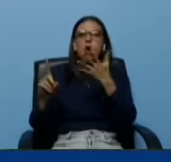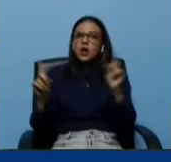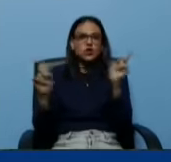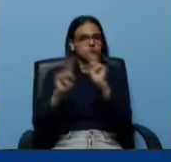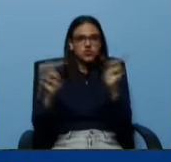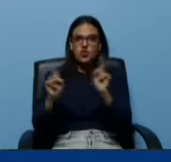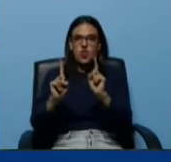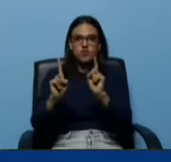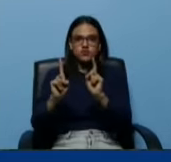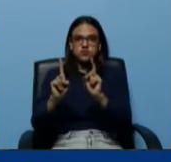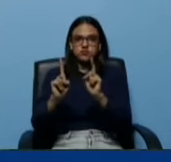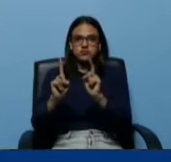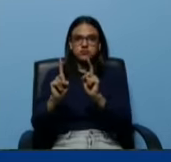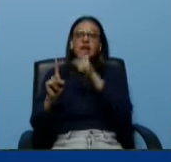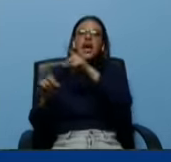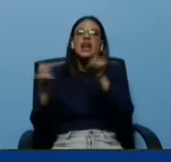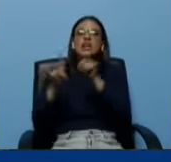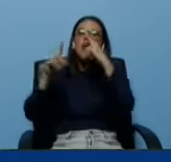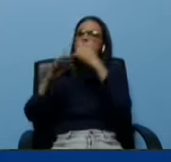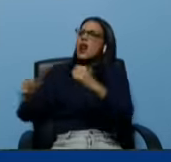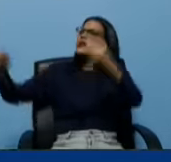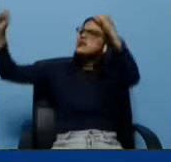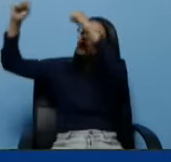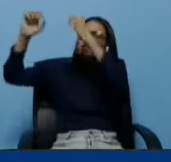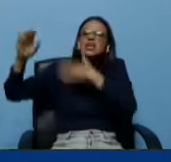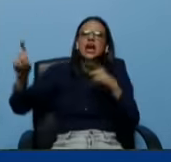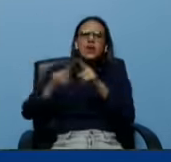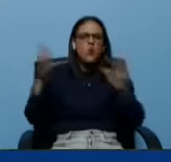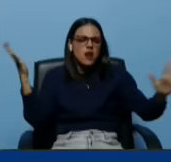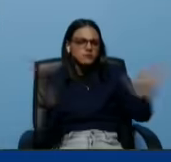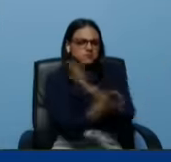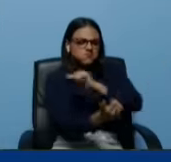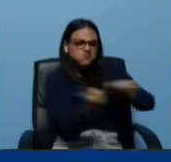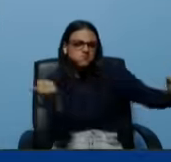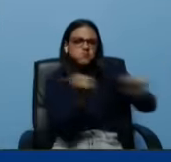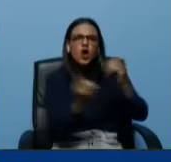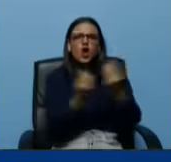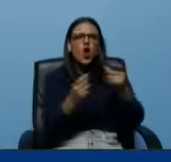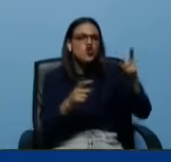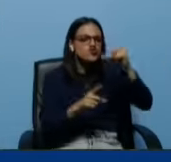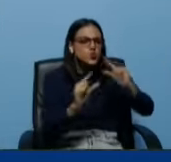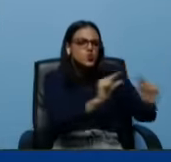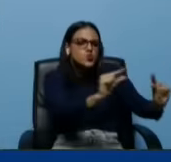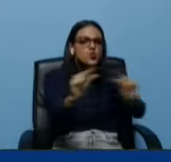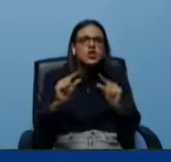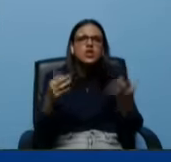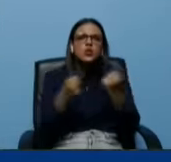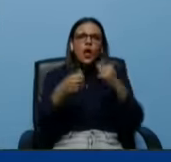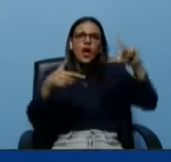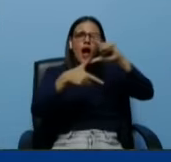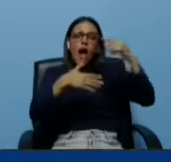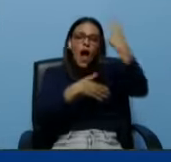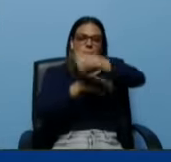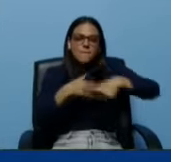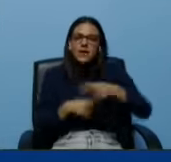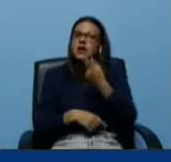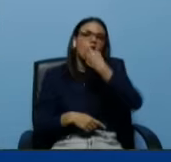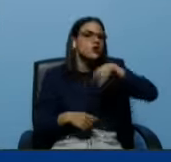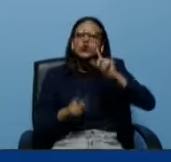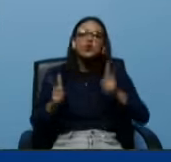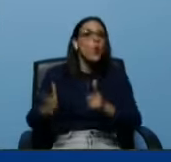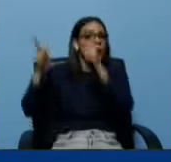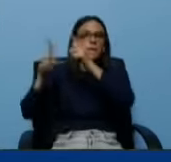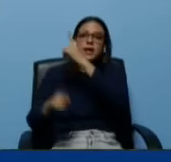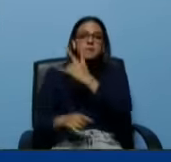es Goliath queriendo arrasar con David en América Latina. Y no lo va a poder hacer Lula.